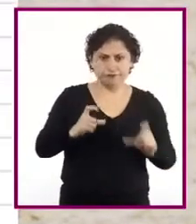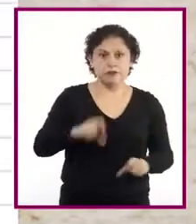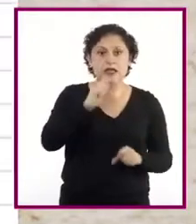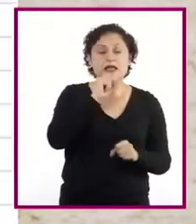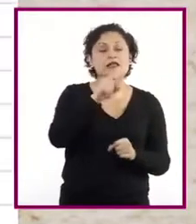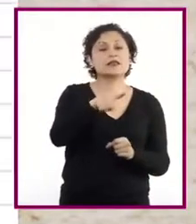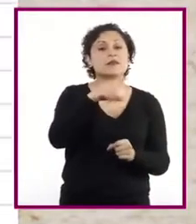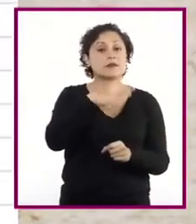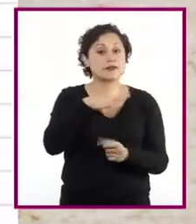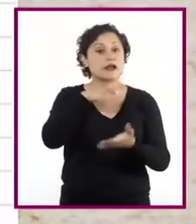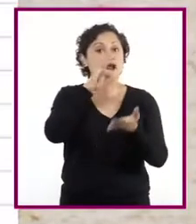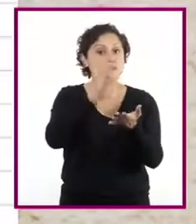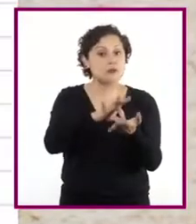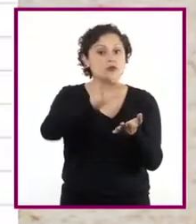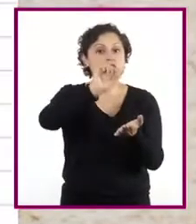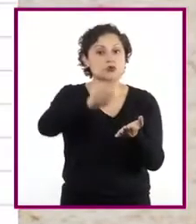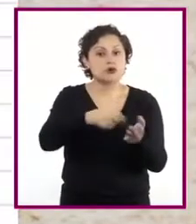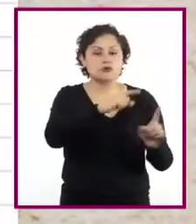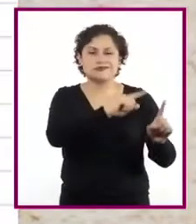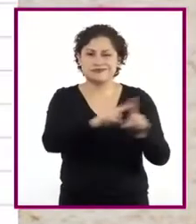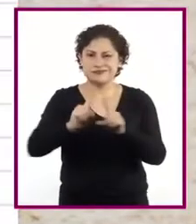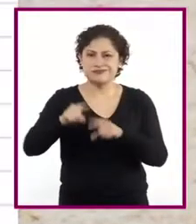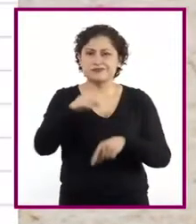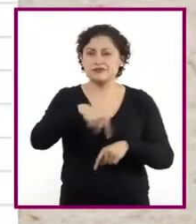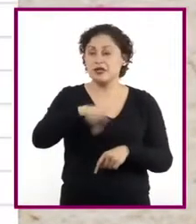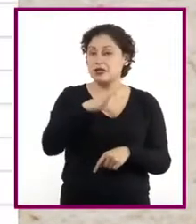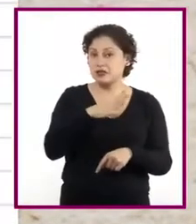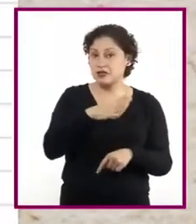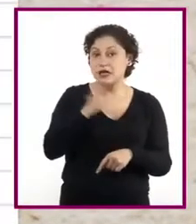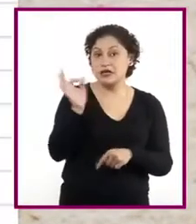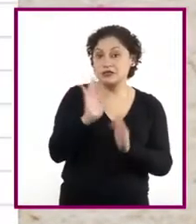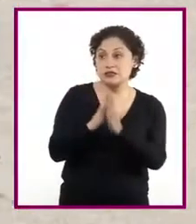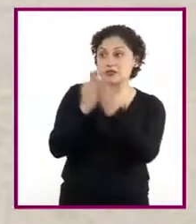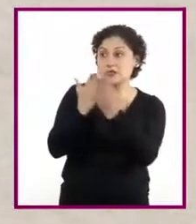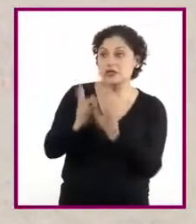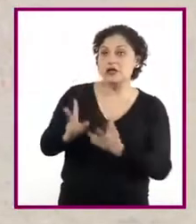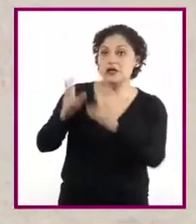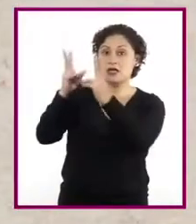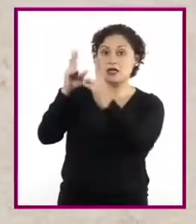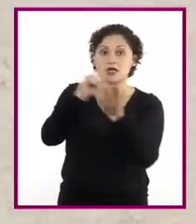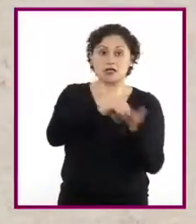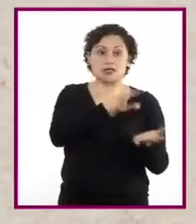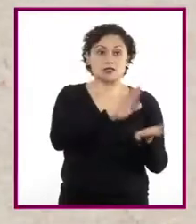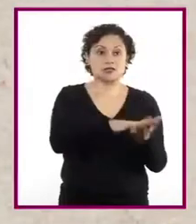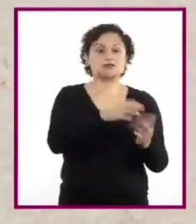ortografía. Y que las citas y las referencias bibliográficas se utilicen adecuadamente.